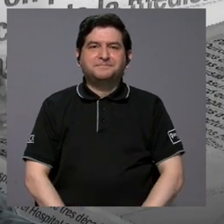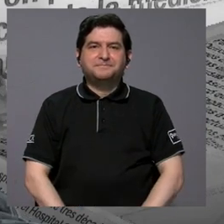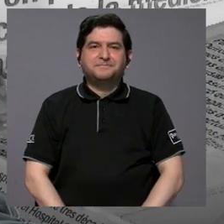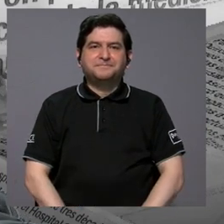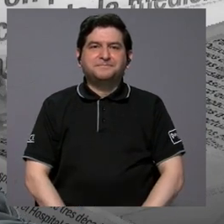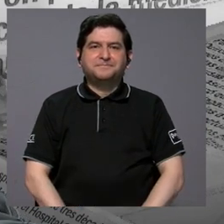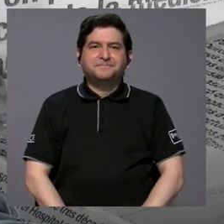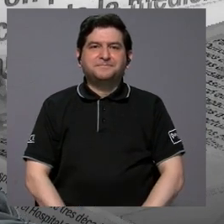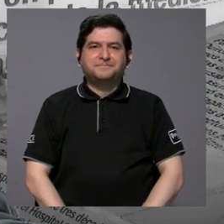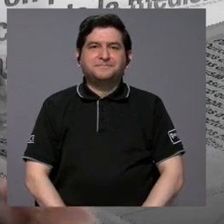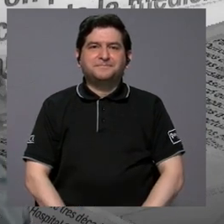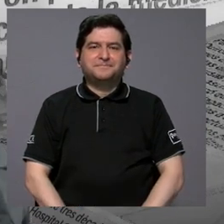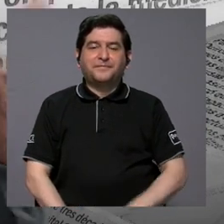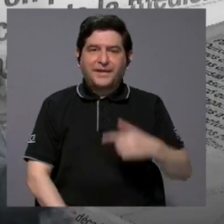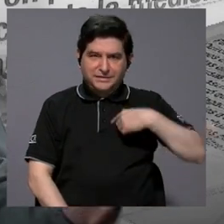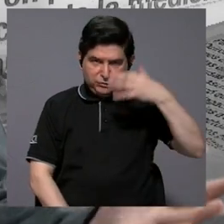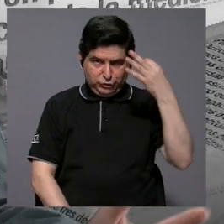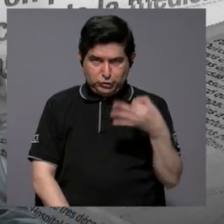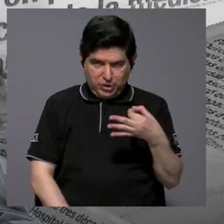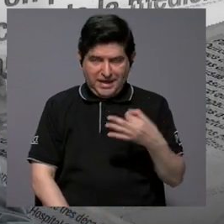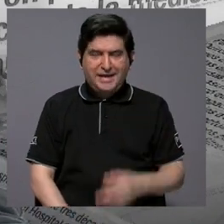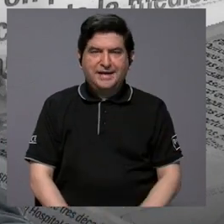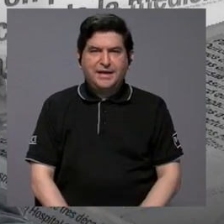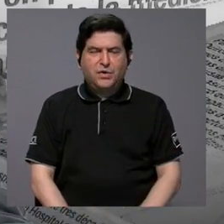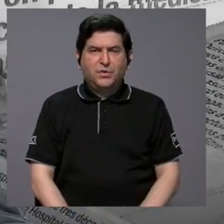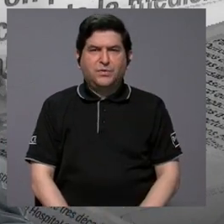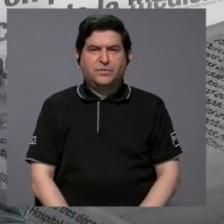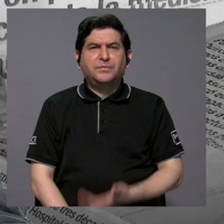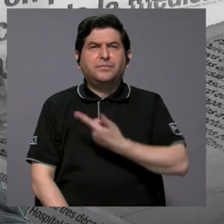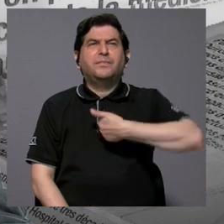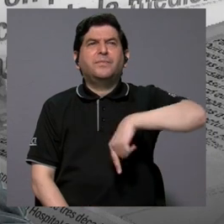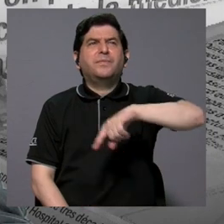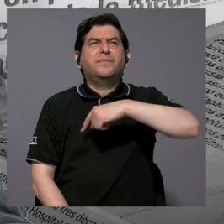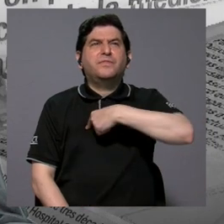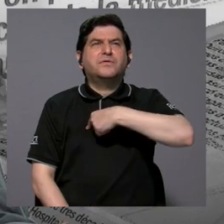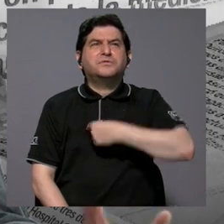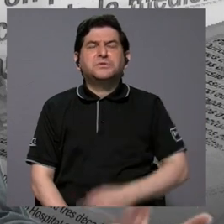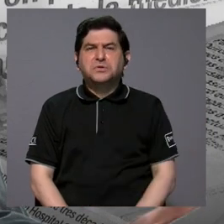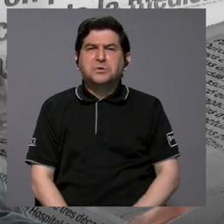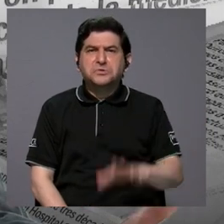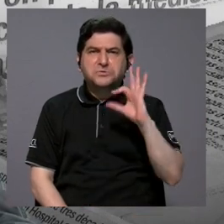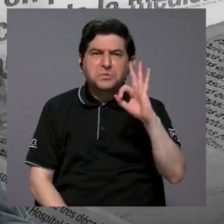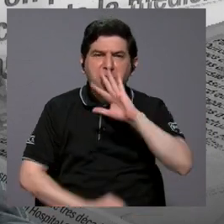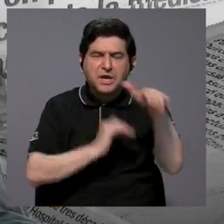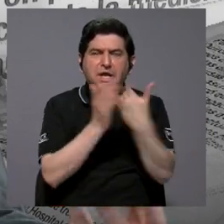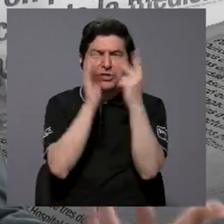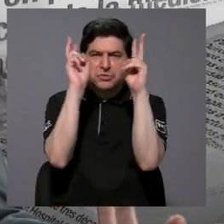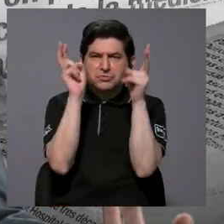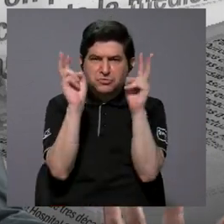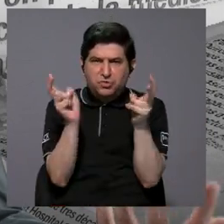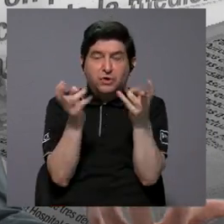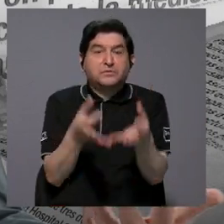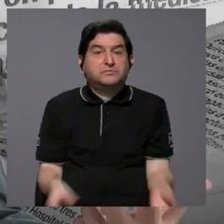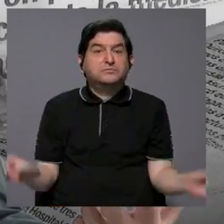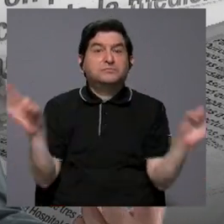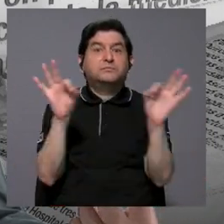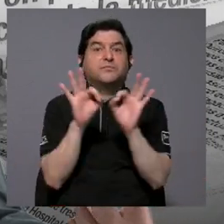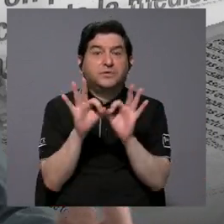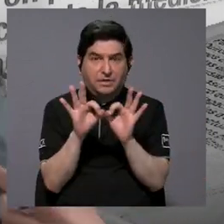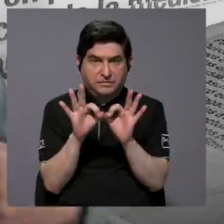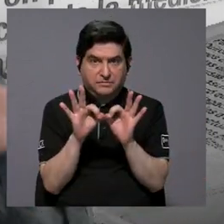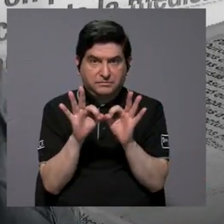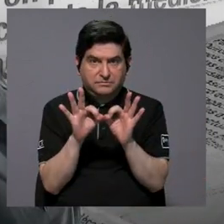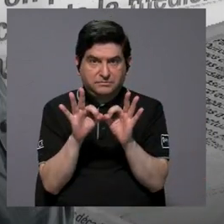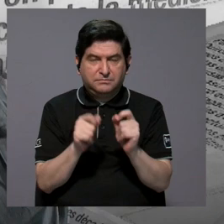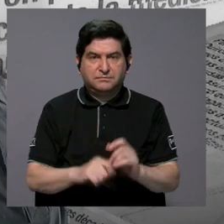Básicamente creo que hemos abarcado bien todas las temáticas, lo que es importante es